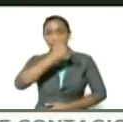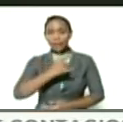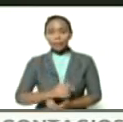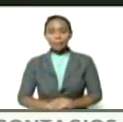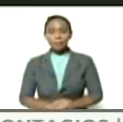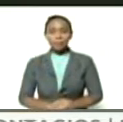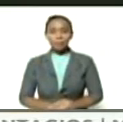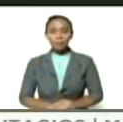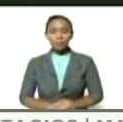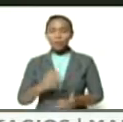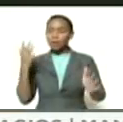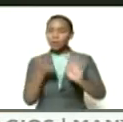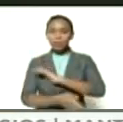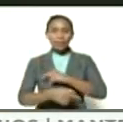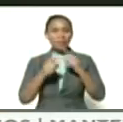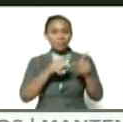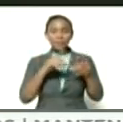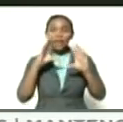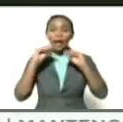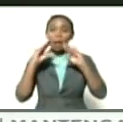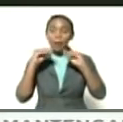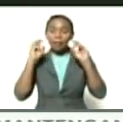sobre esto hay que hablar